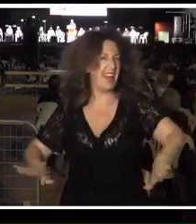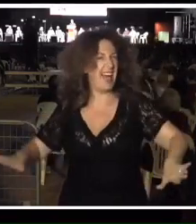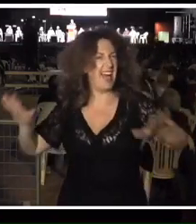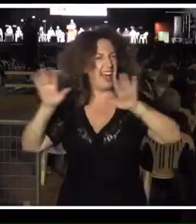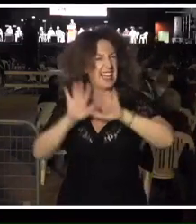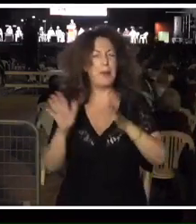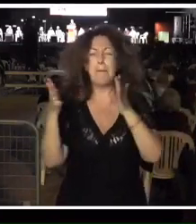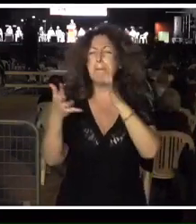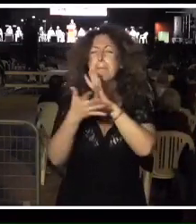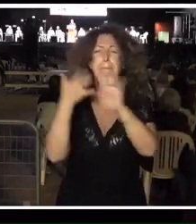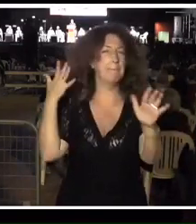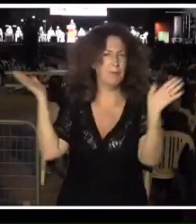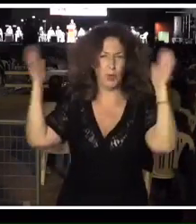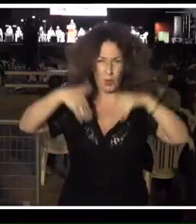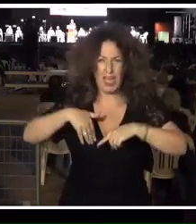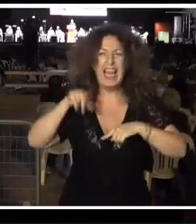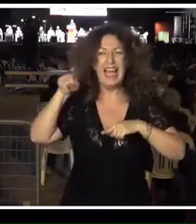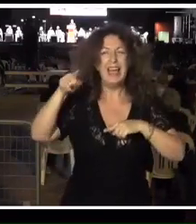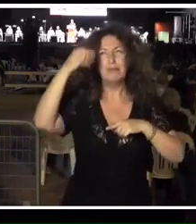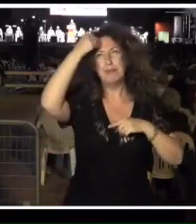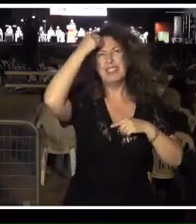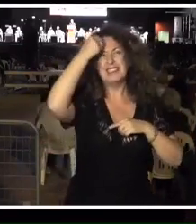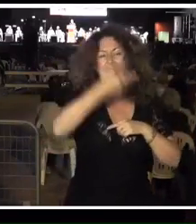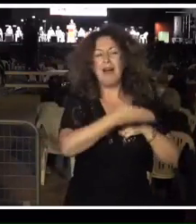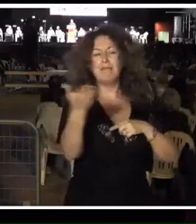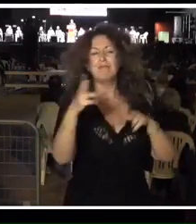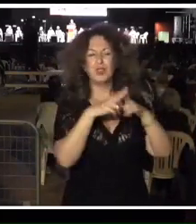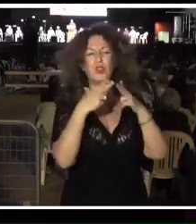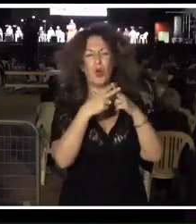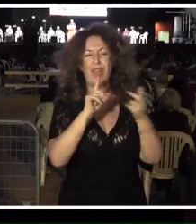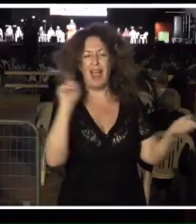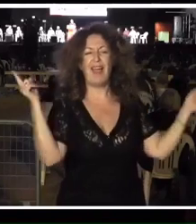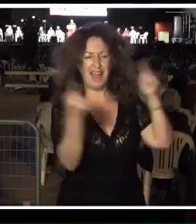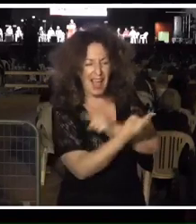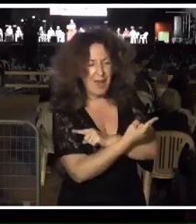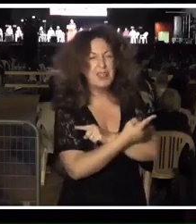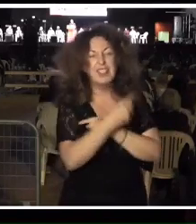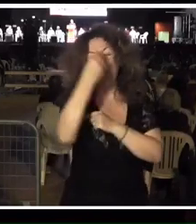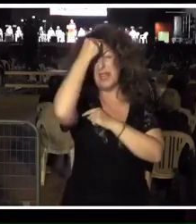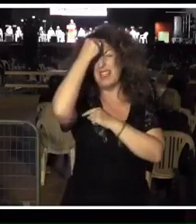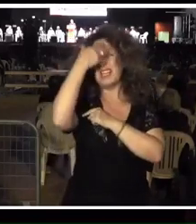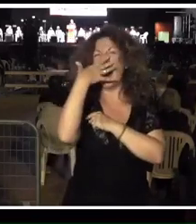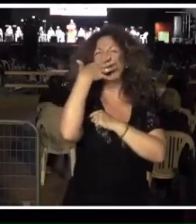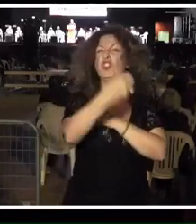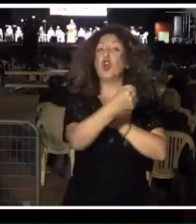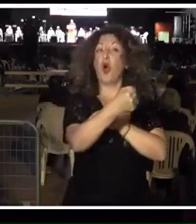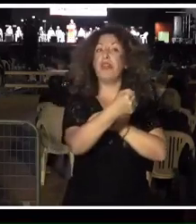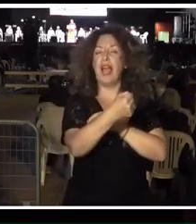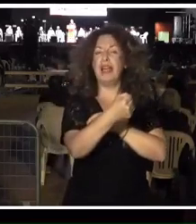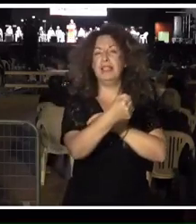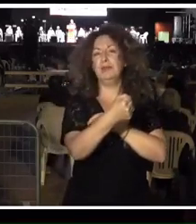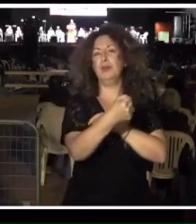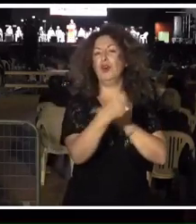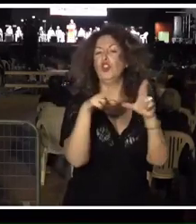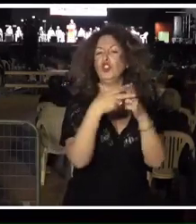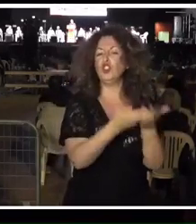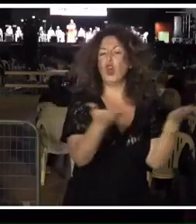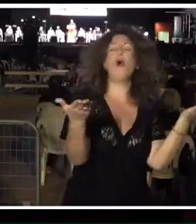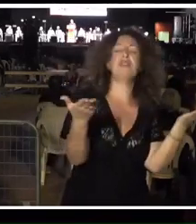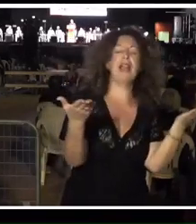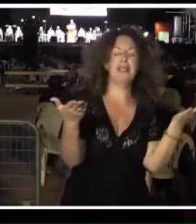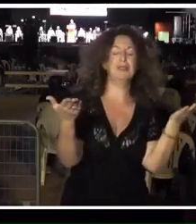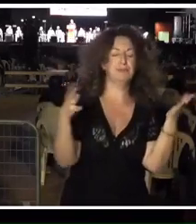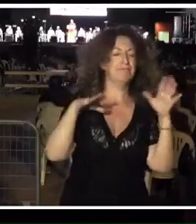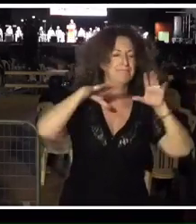transformar, creía que íbamos a transformar esta sociedad, creía que íbamos a conquistar el socialismo, pero sabía que había que hacer las cosas bien,